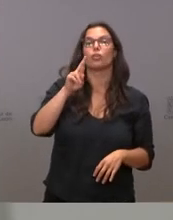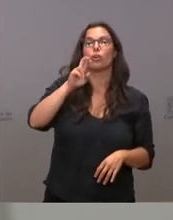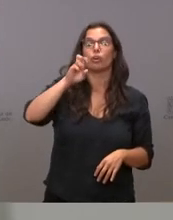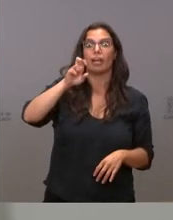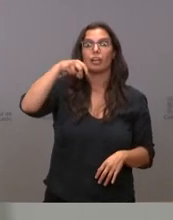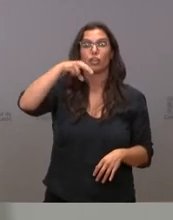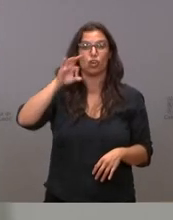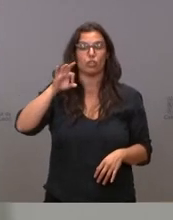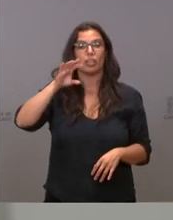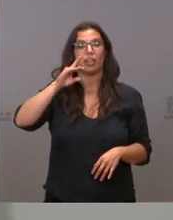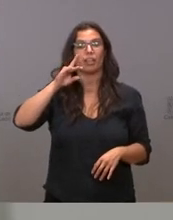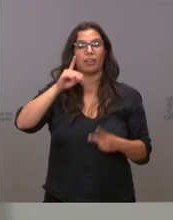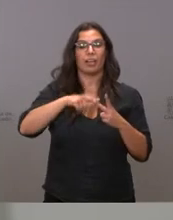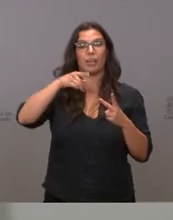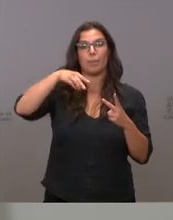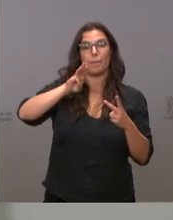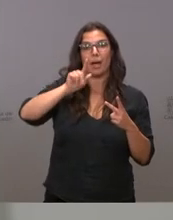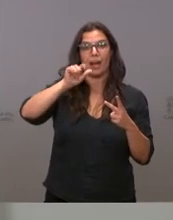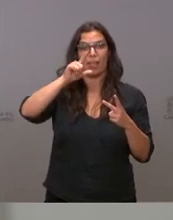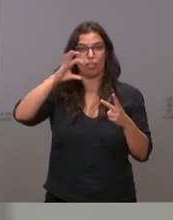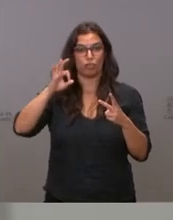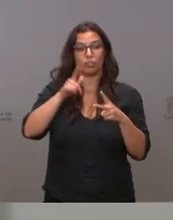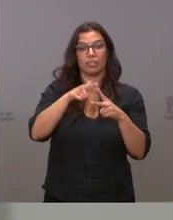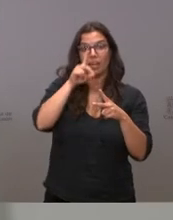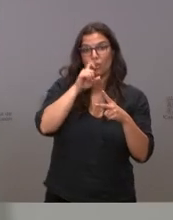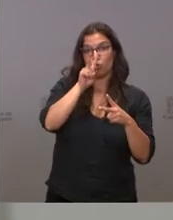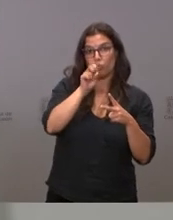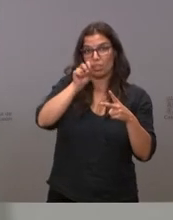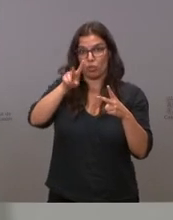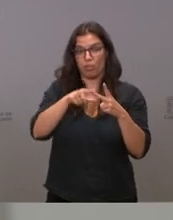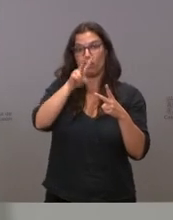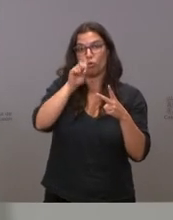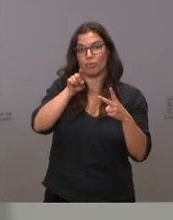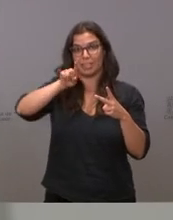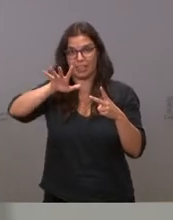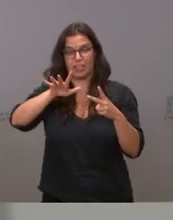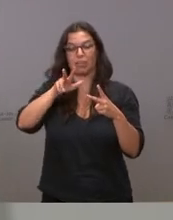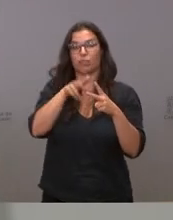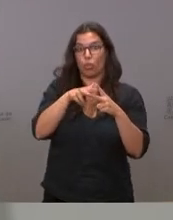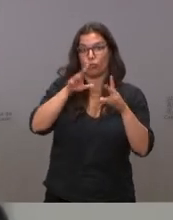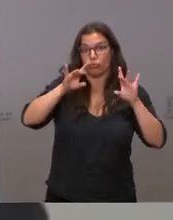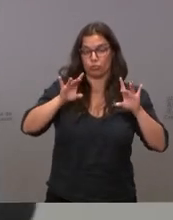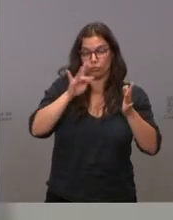2012 y Palacios Mil en 2015, ambos, como he dicho, en dicha provincia.